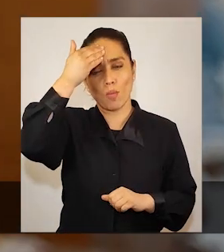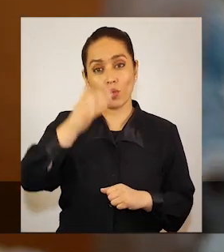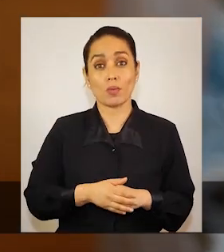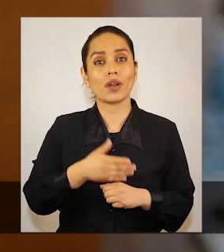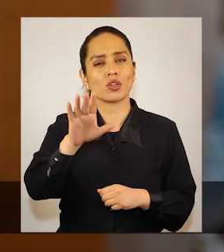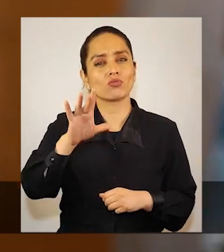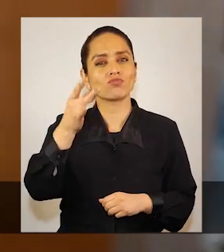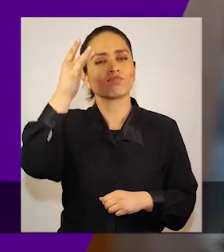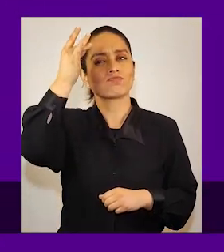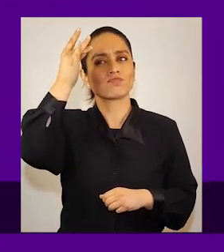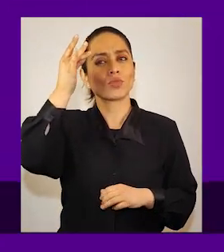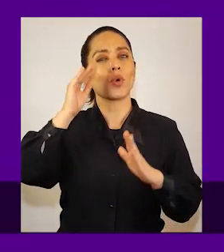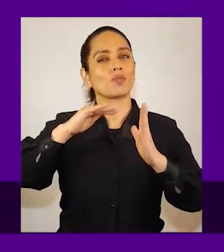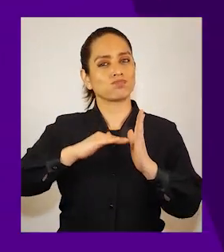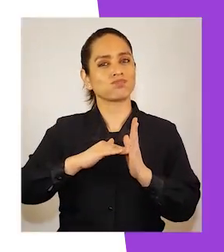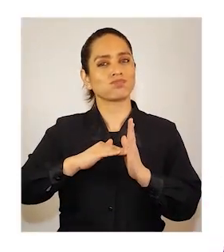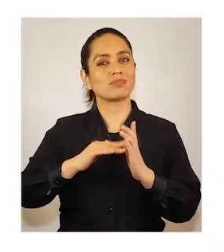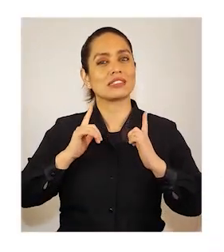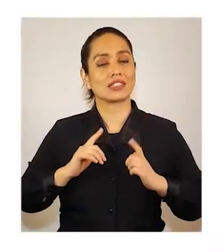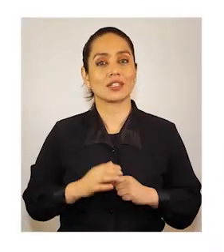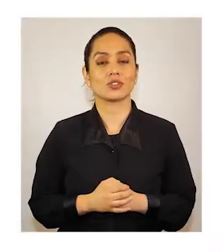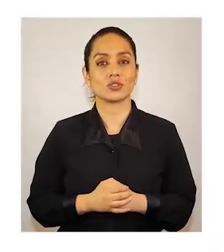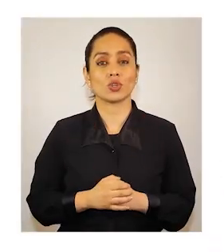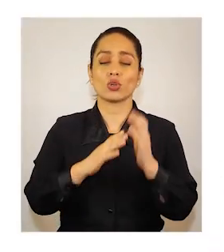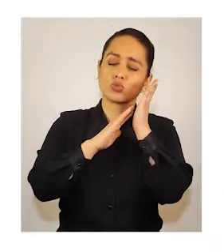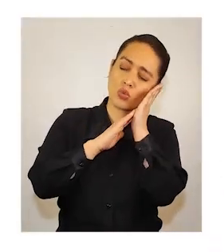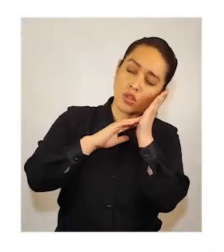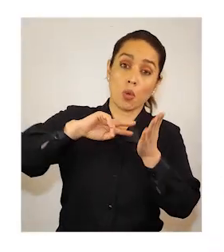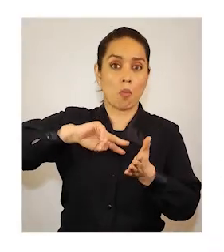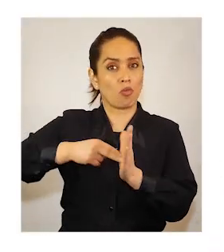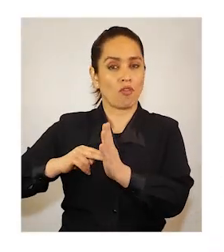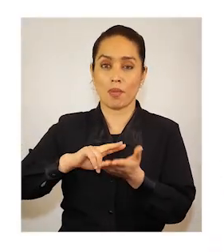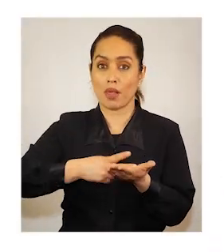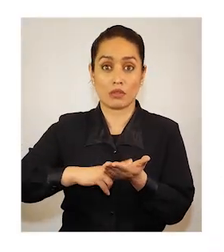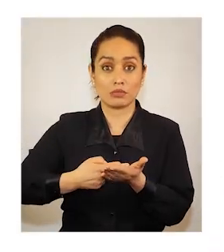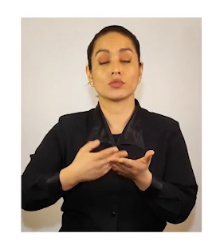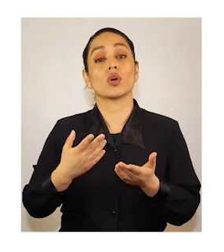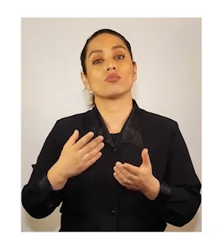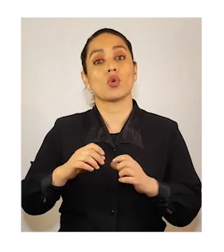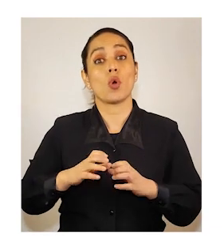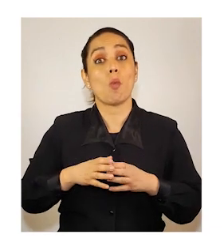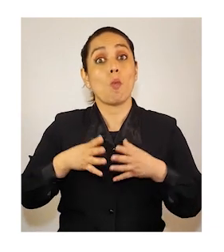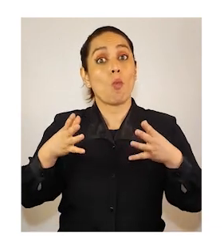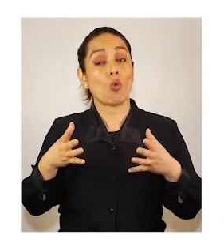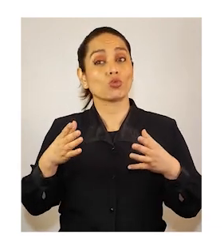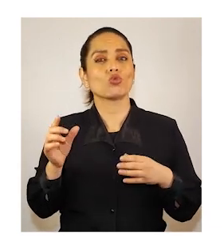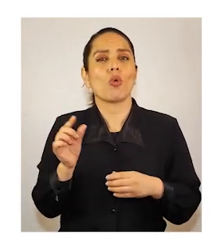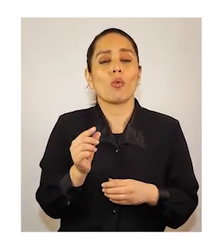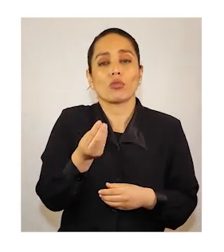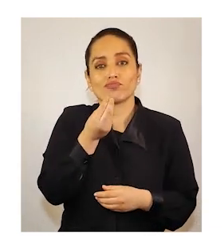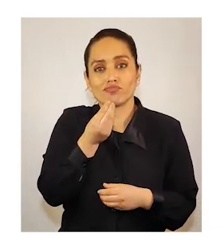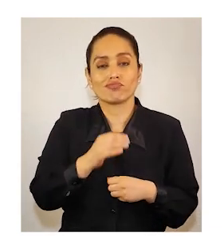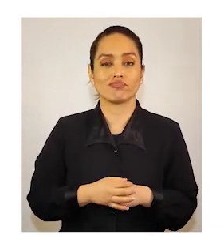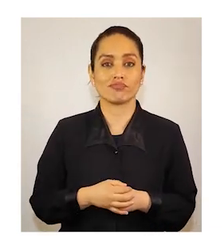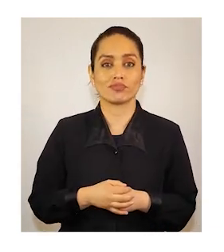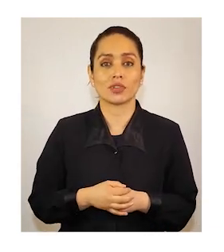para que puedas tomar una pausa. Alteración de sueño. Aumento o disminución del apetito. Cansancio